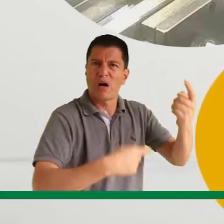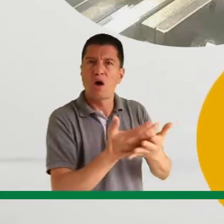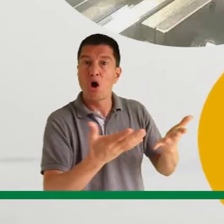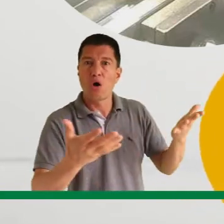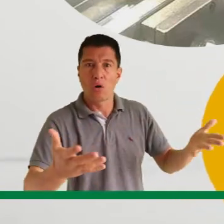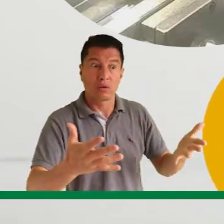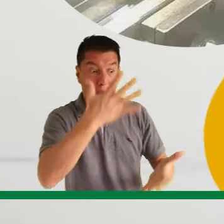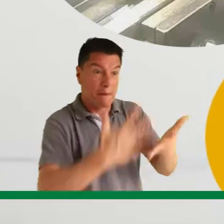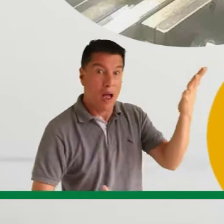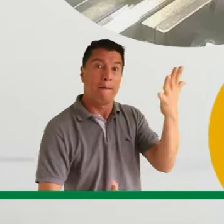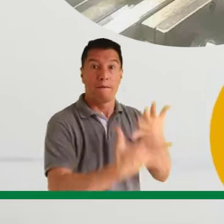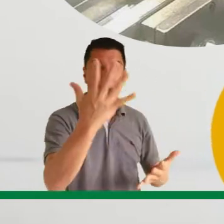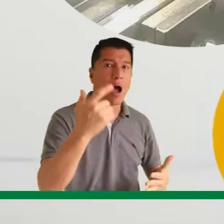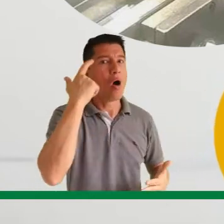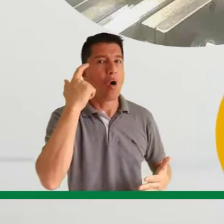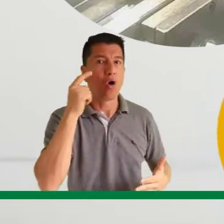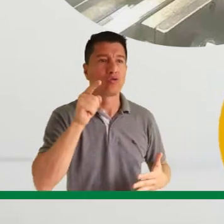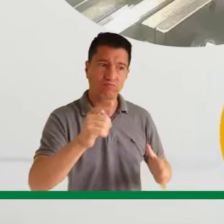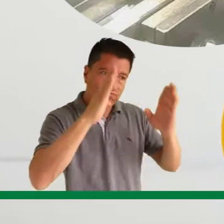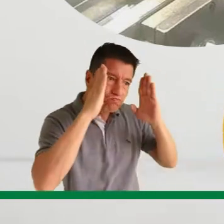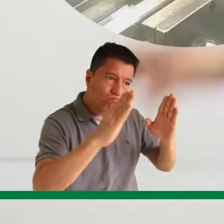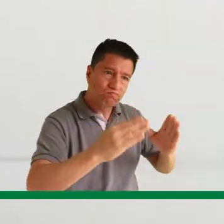ocasionar cortes o algún tipo de lesión.